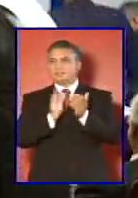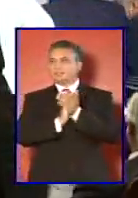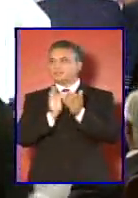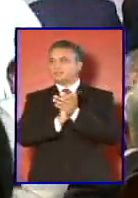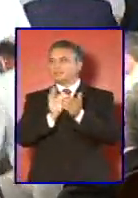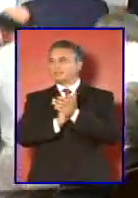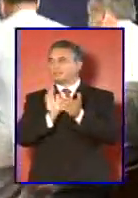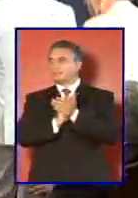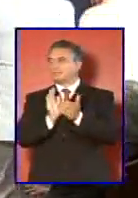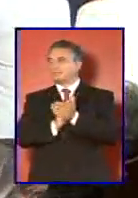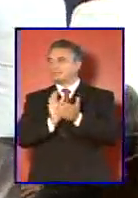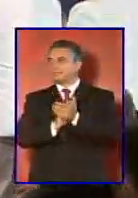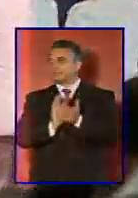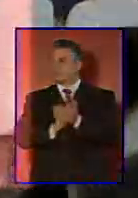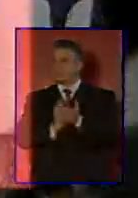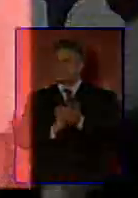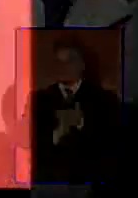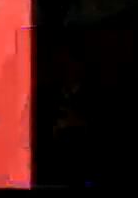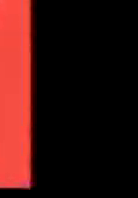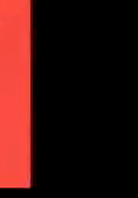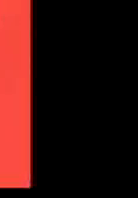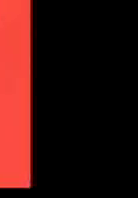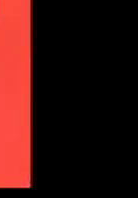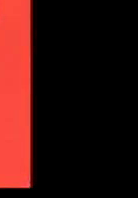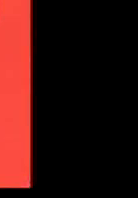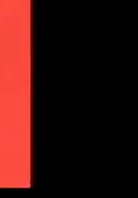aplausos gracias gracias